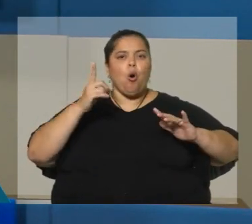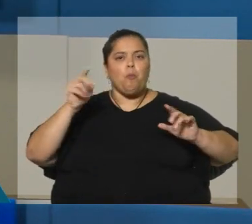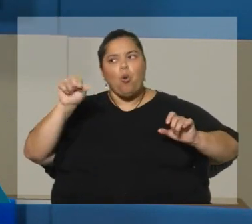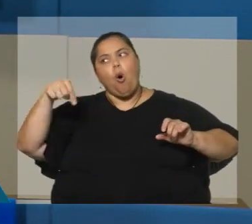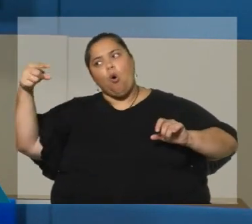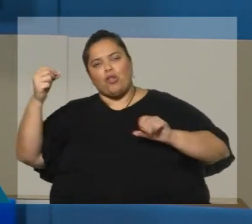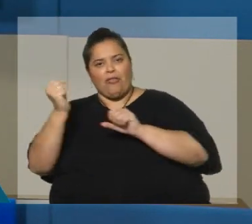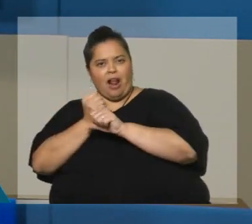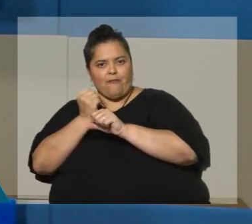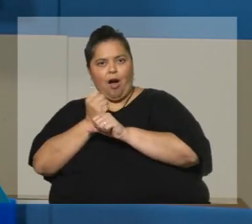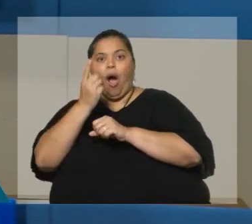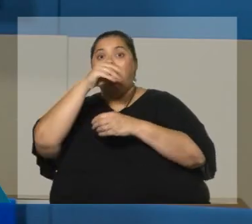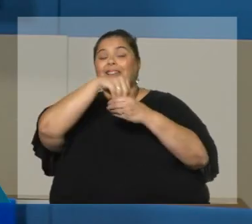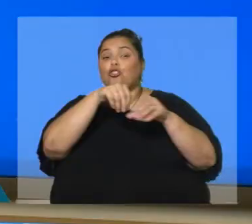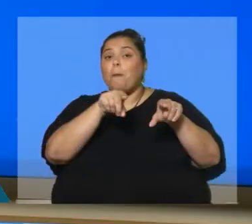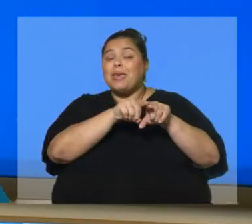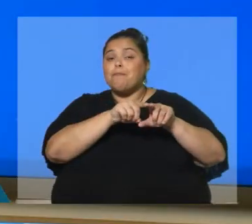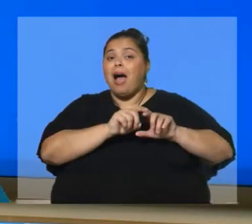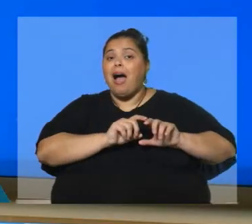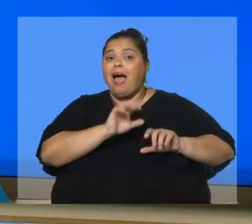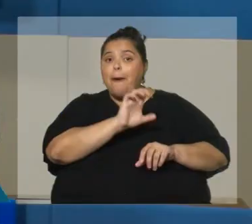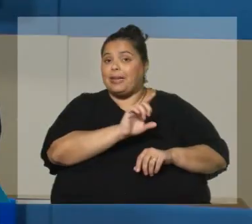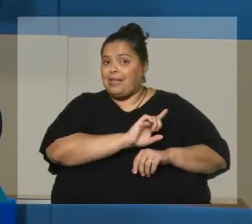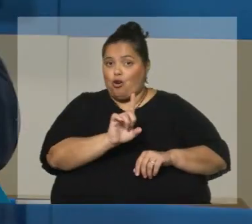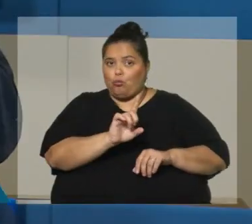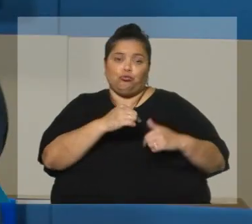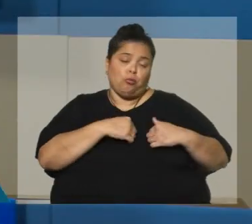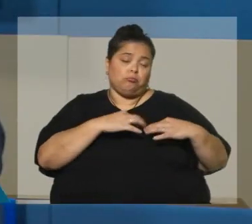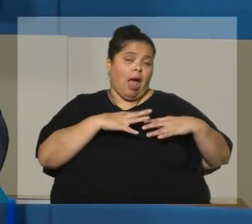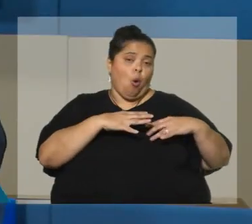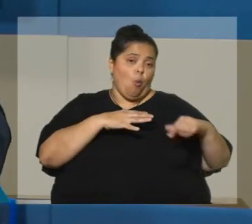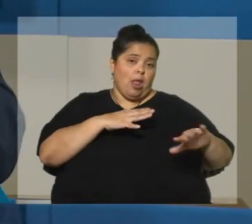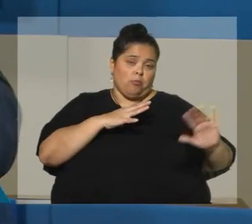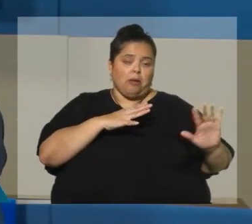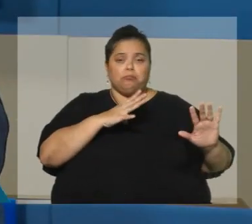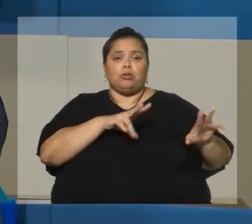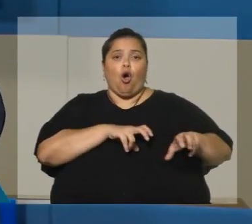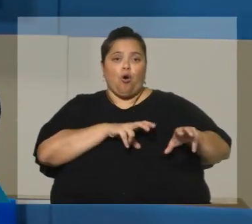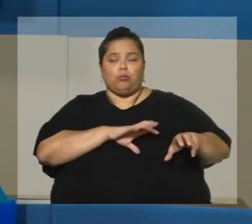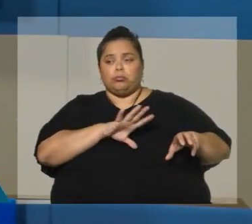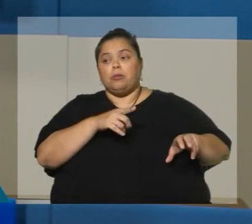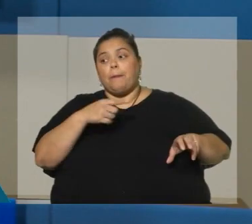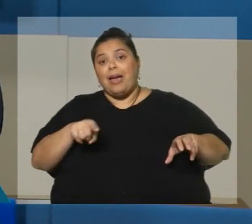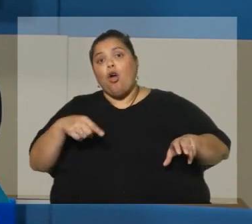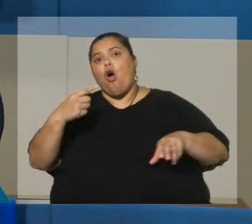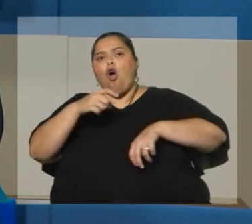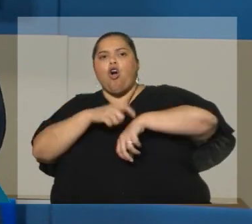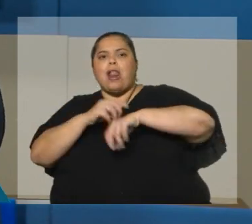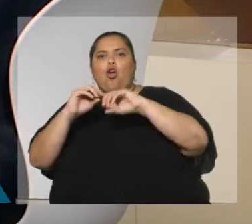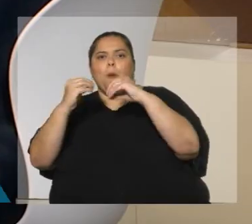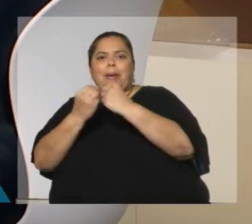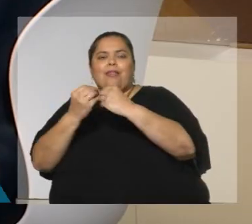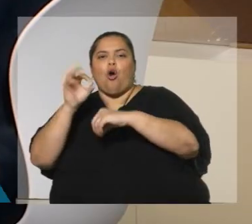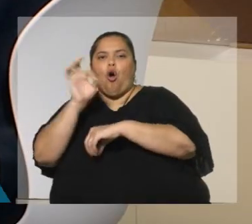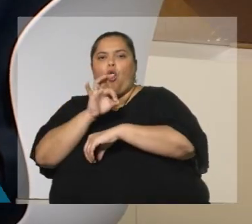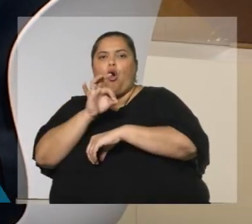Ah, ok. No puedo seguir trabajando lo que yo hacía. No, no, se jubila y puede iniciar una actividad de horario completo, horario parcial. periodista que va a poner